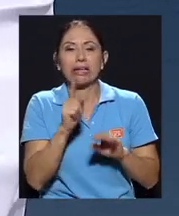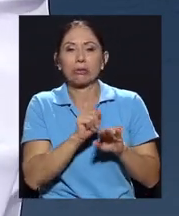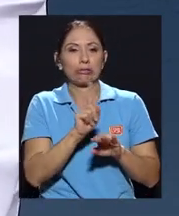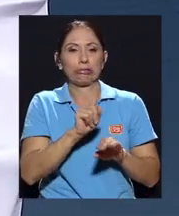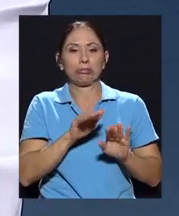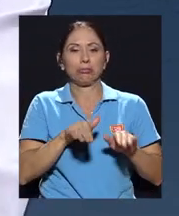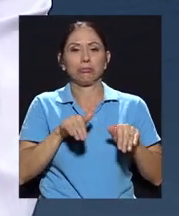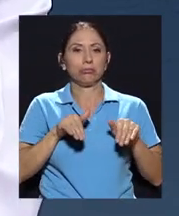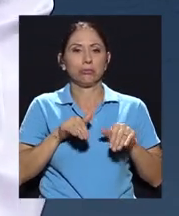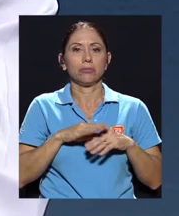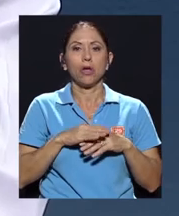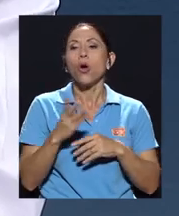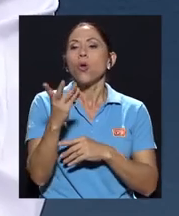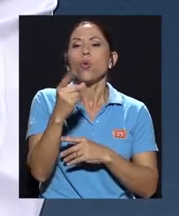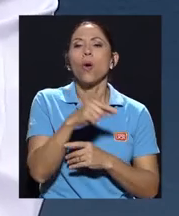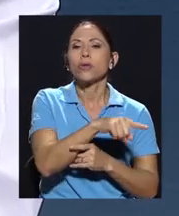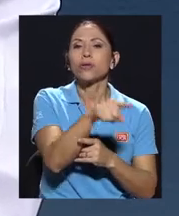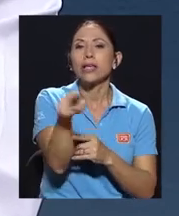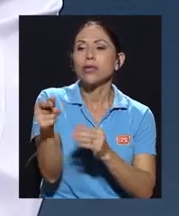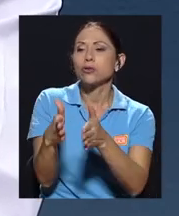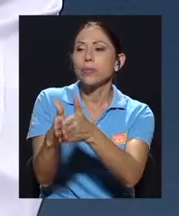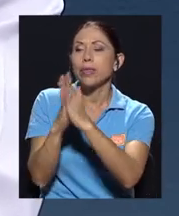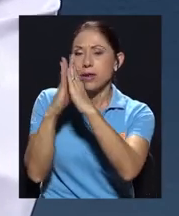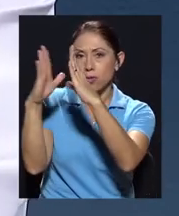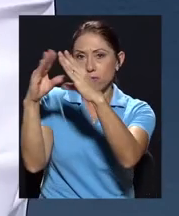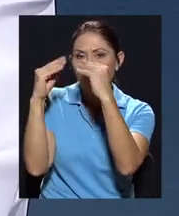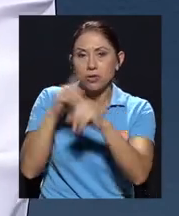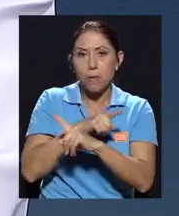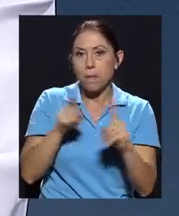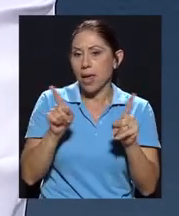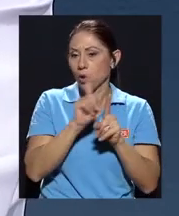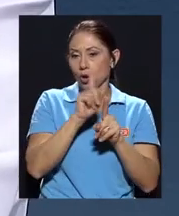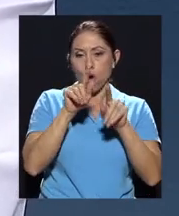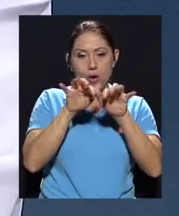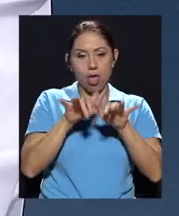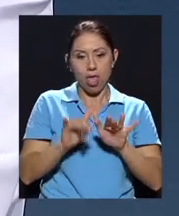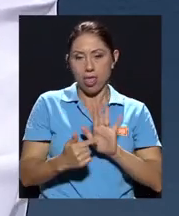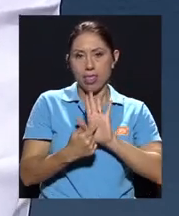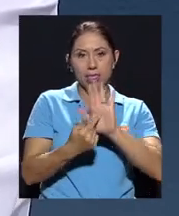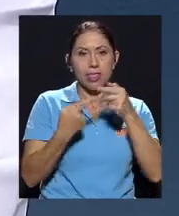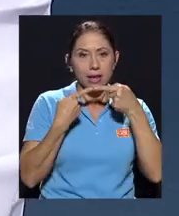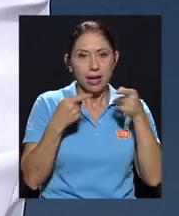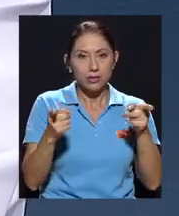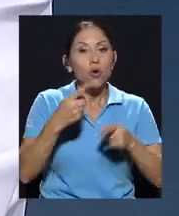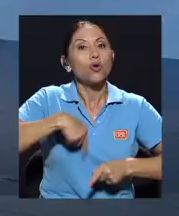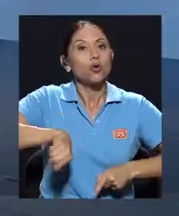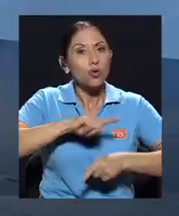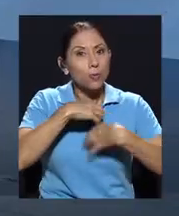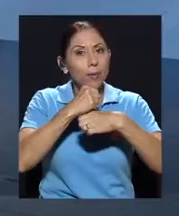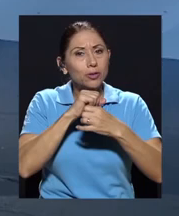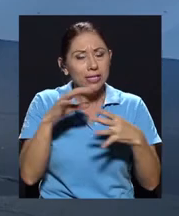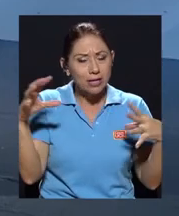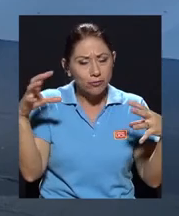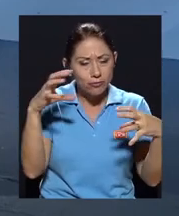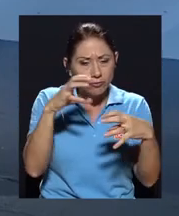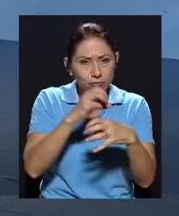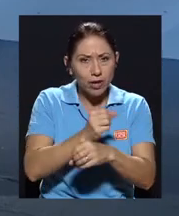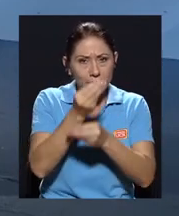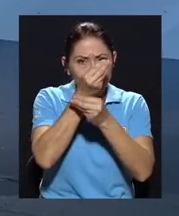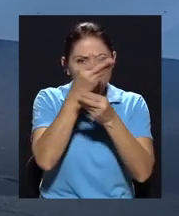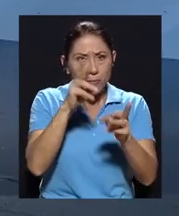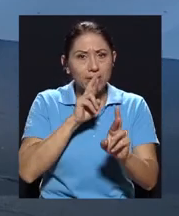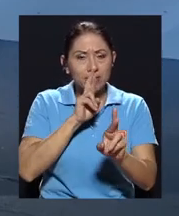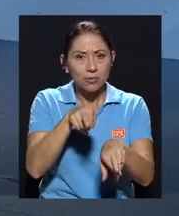y no presentaron la declaración, etc. O vamos a dar un informe de resultados. Para poder estar